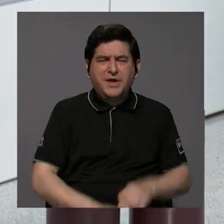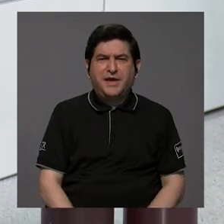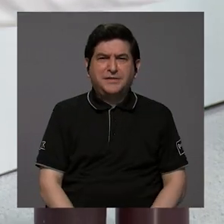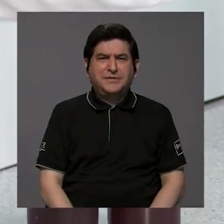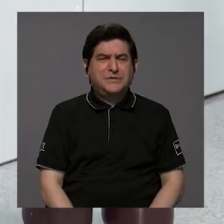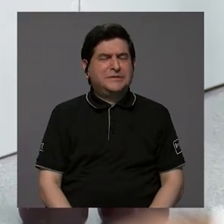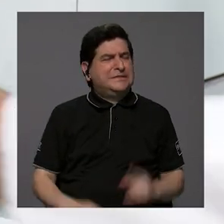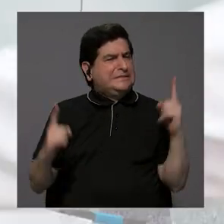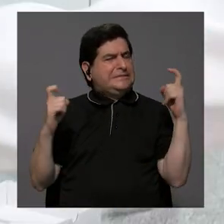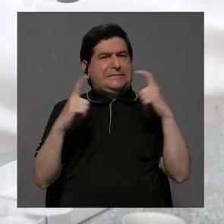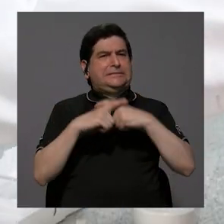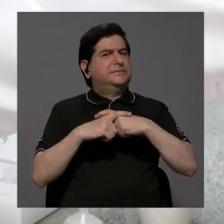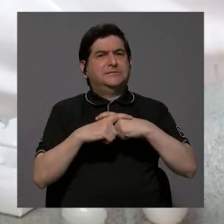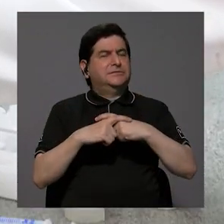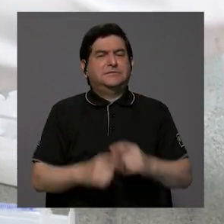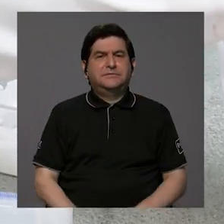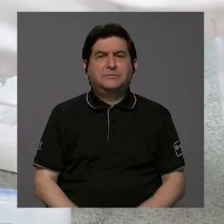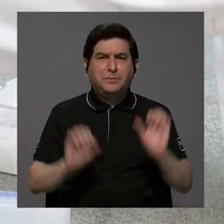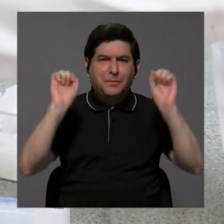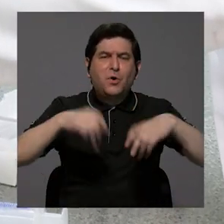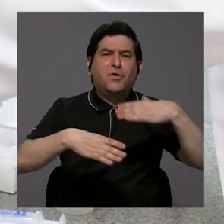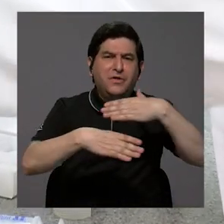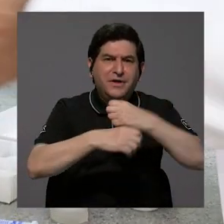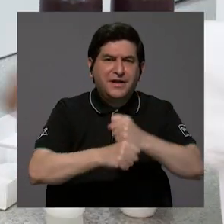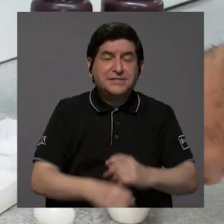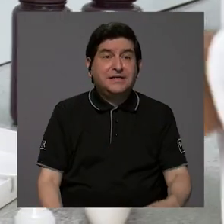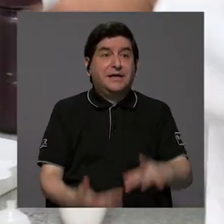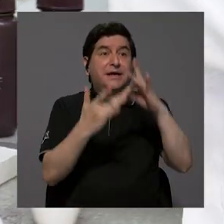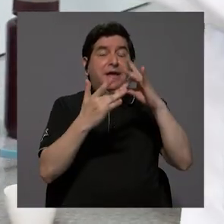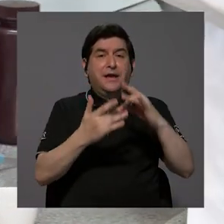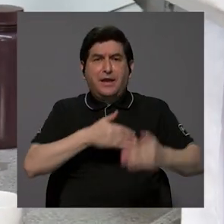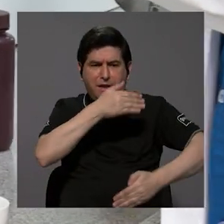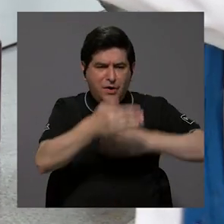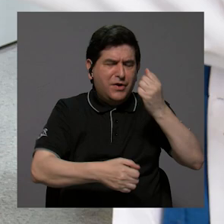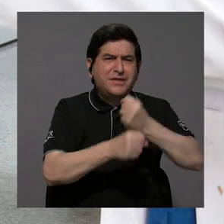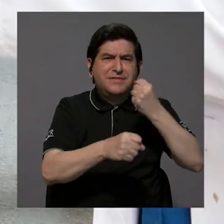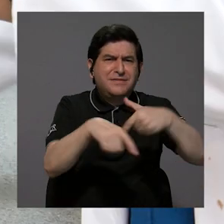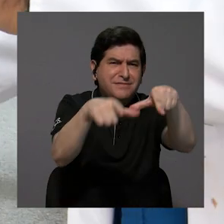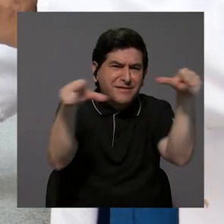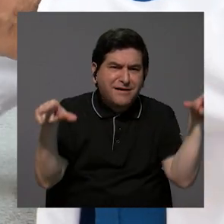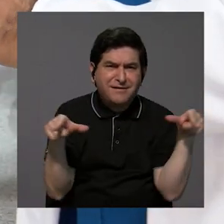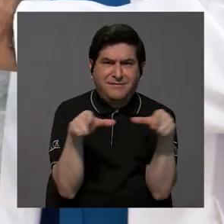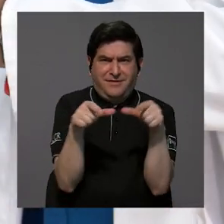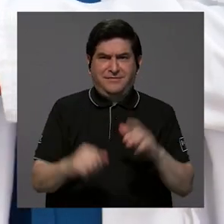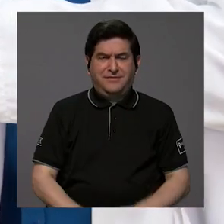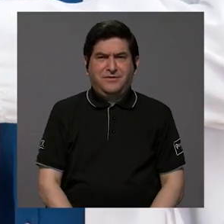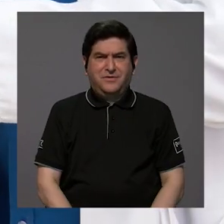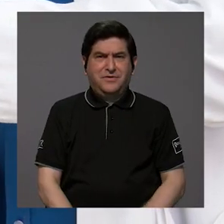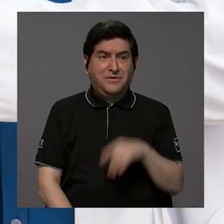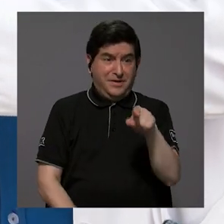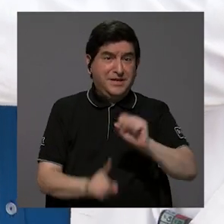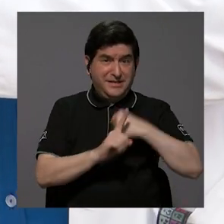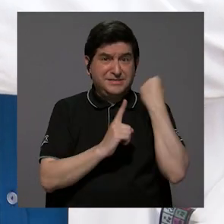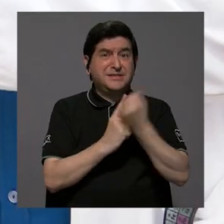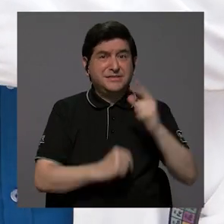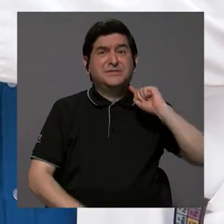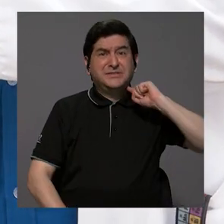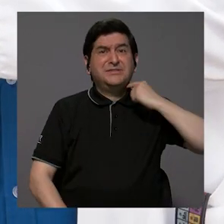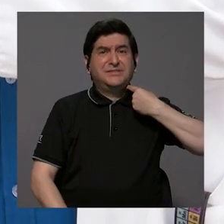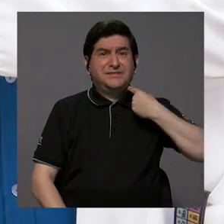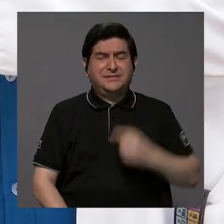hubiese sido un poco más complicado poderlo llevar a cabo. Sobre todo la logística del trabajo de campo es relativamente onerosa,